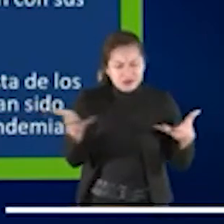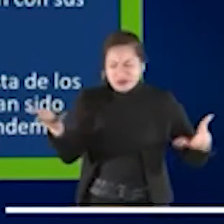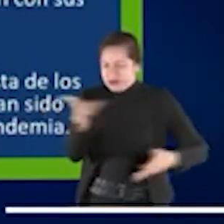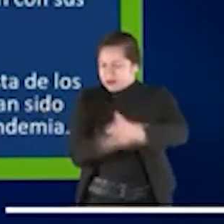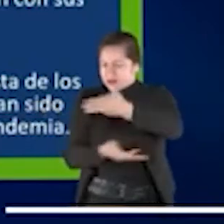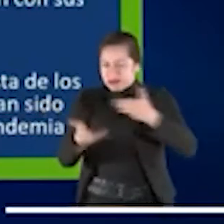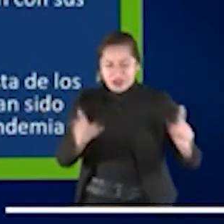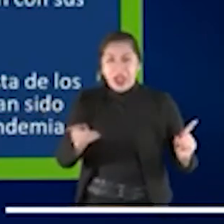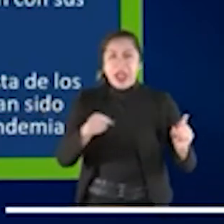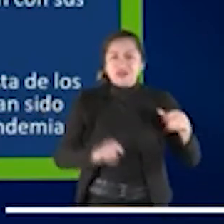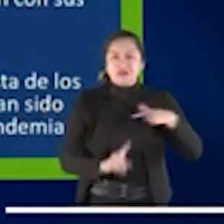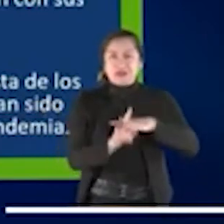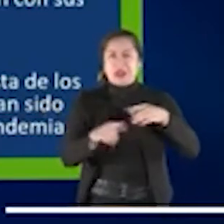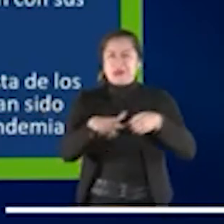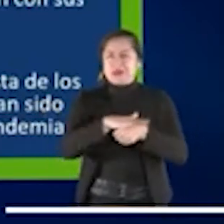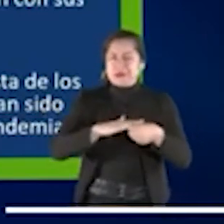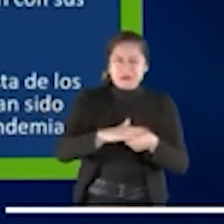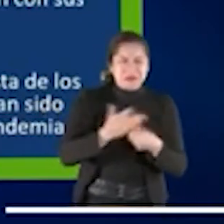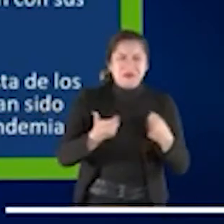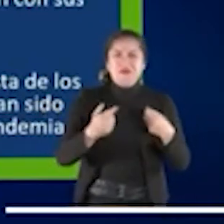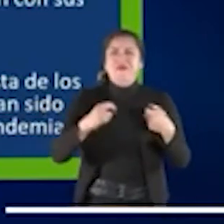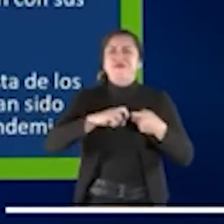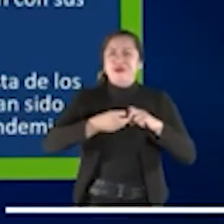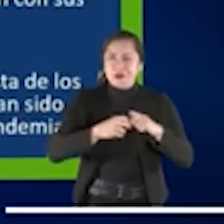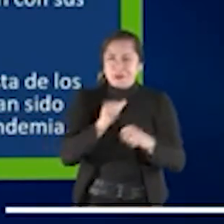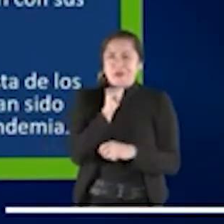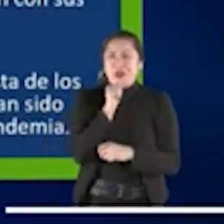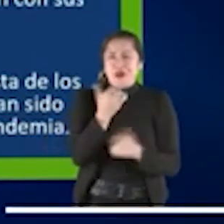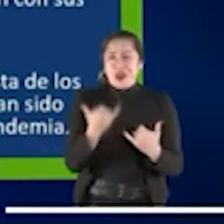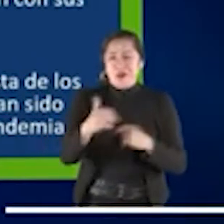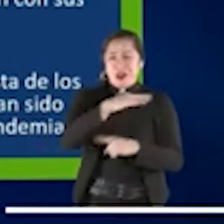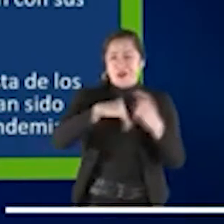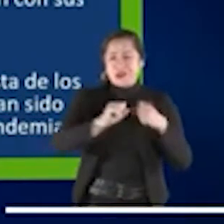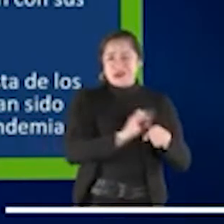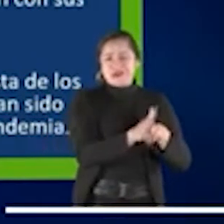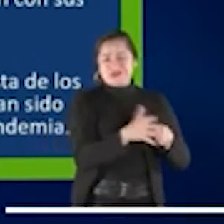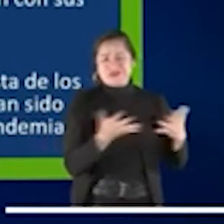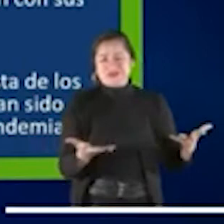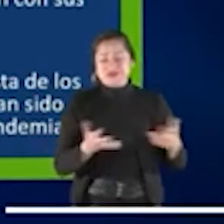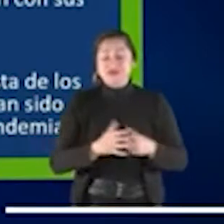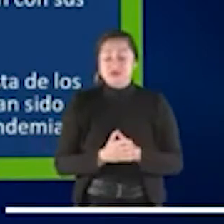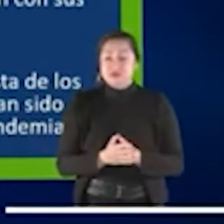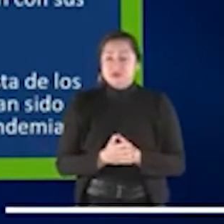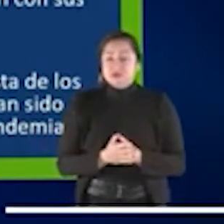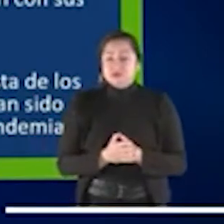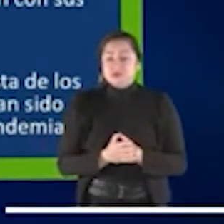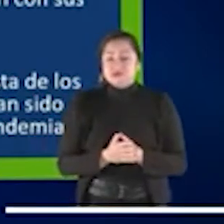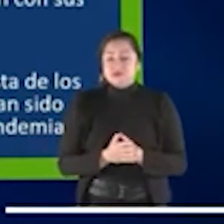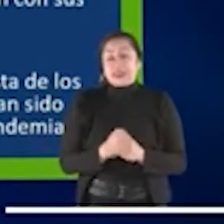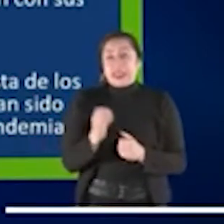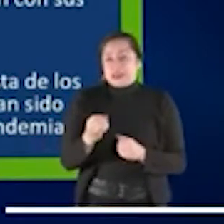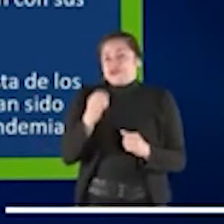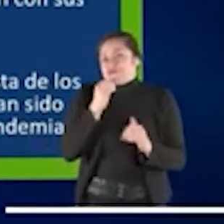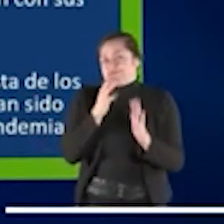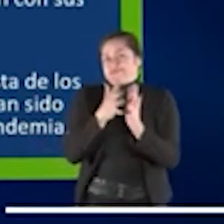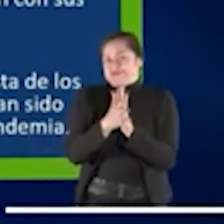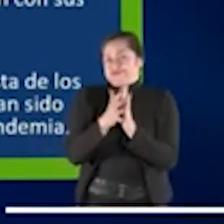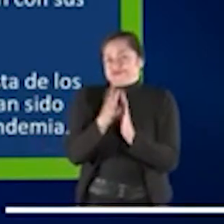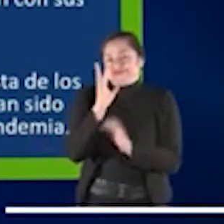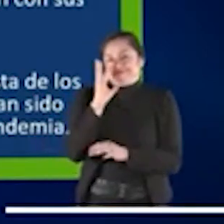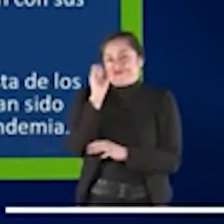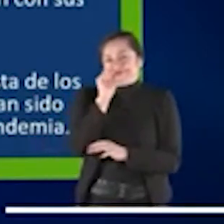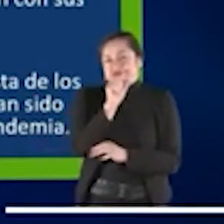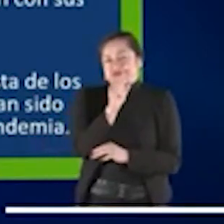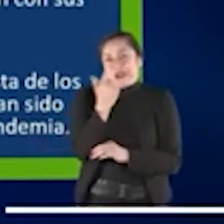la problemática de la reintegración en este contexto. Pues claramente es donde queríamos ver con